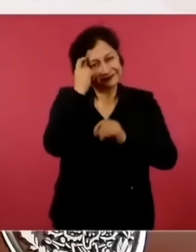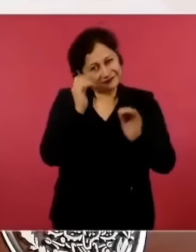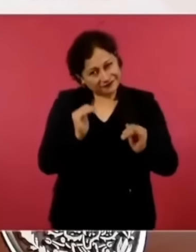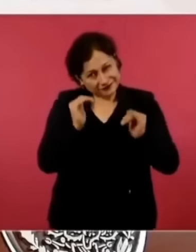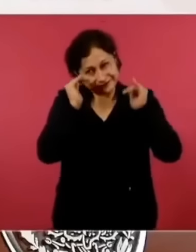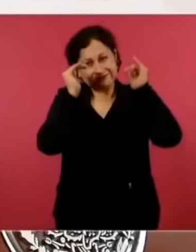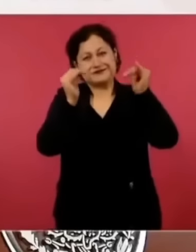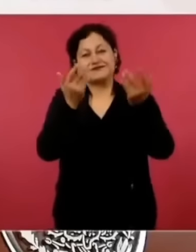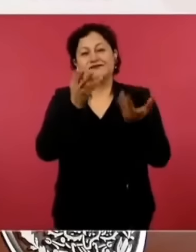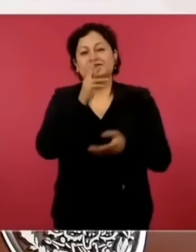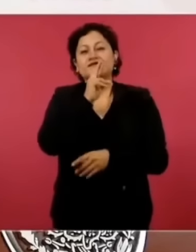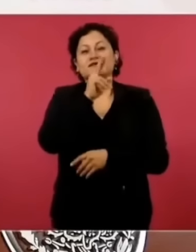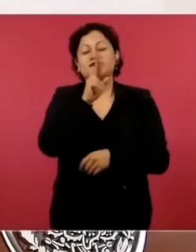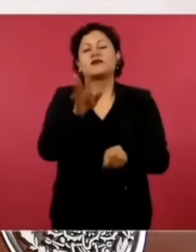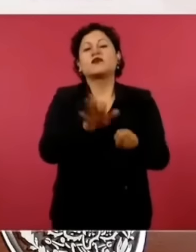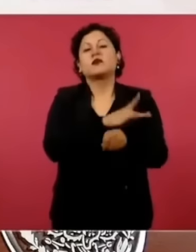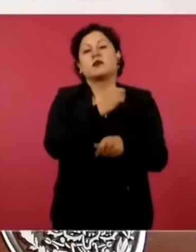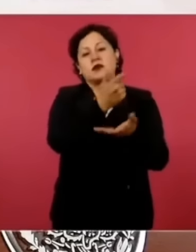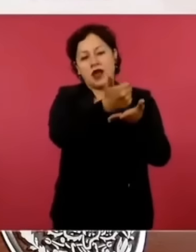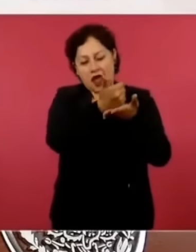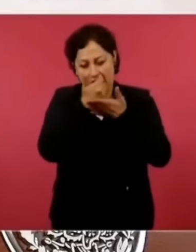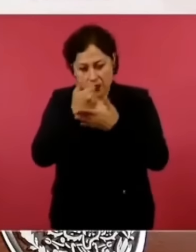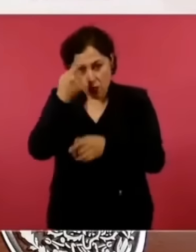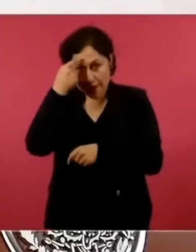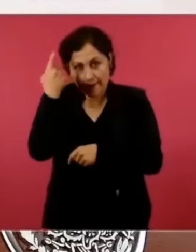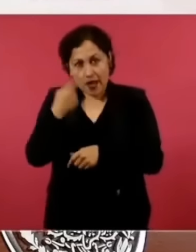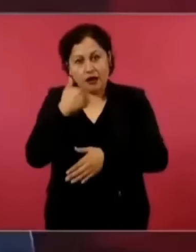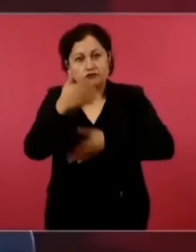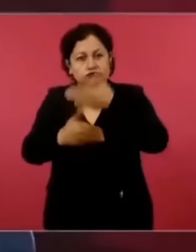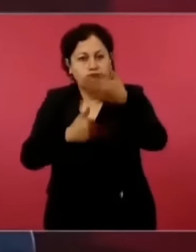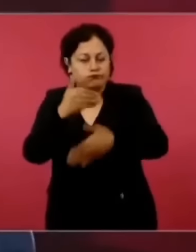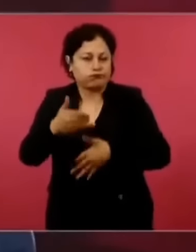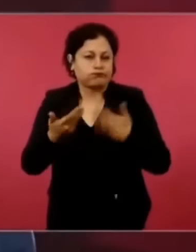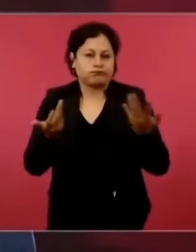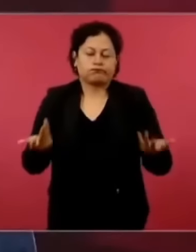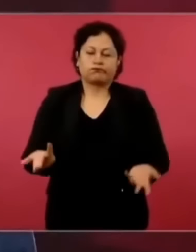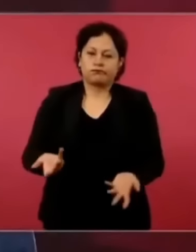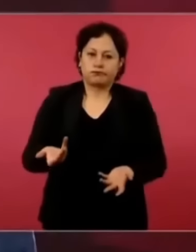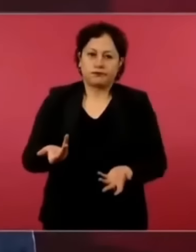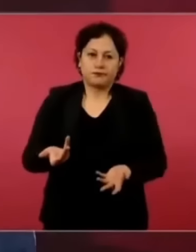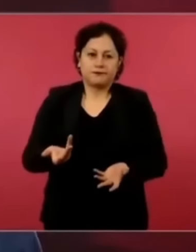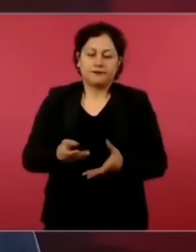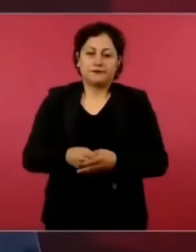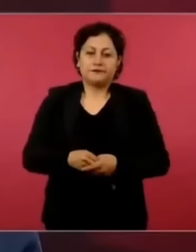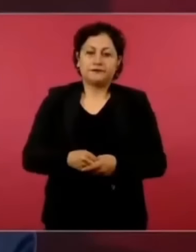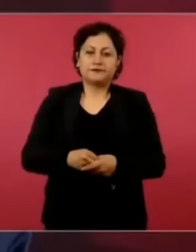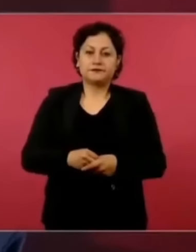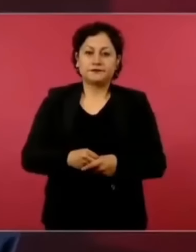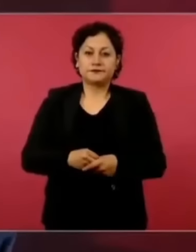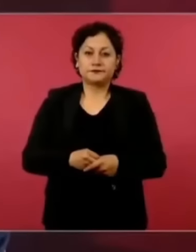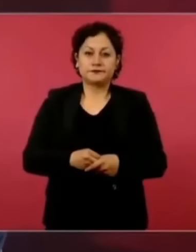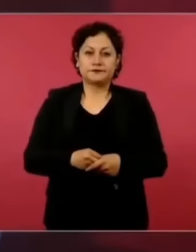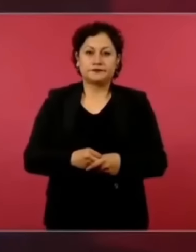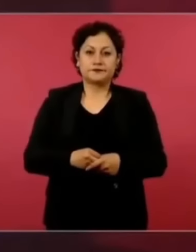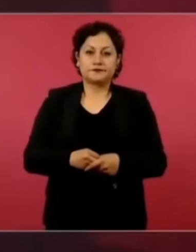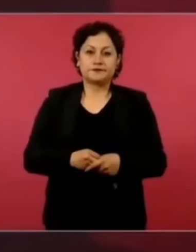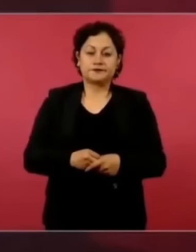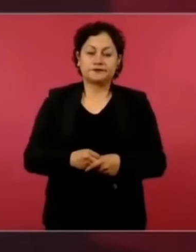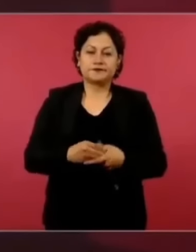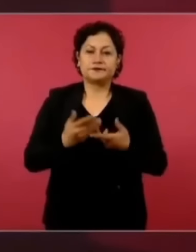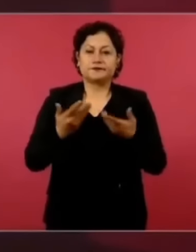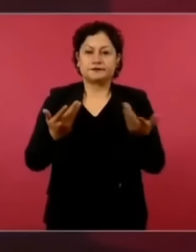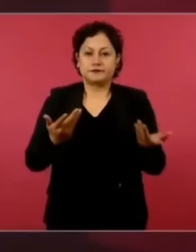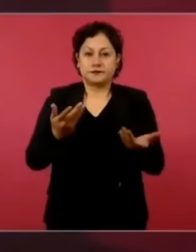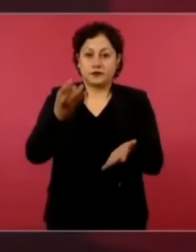también. No puede haber un partido único.